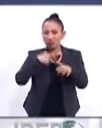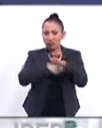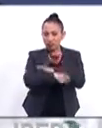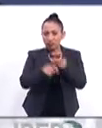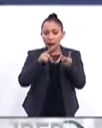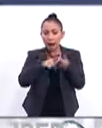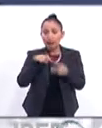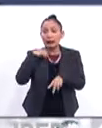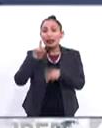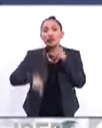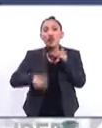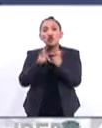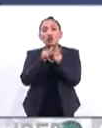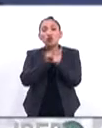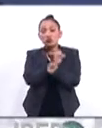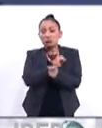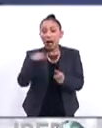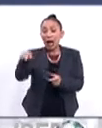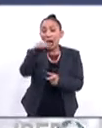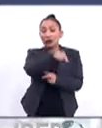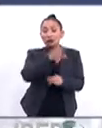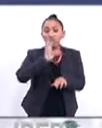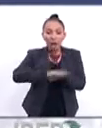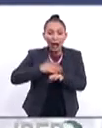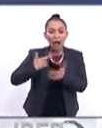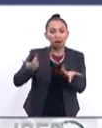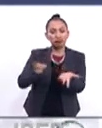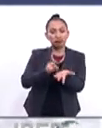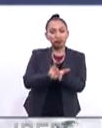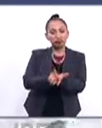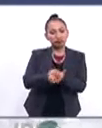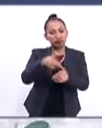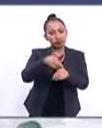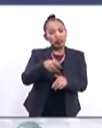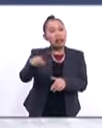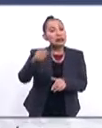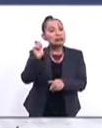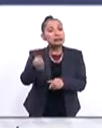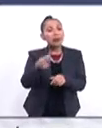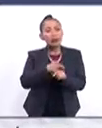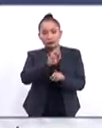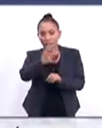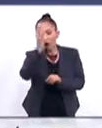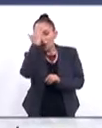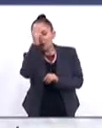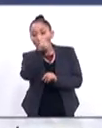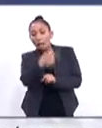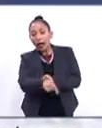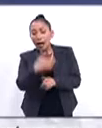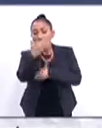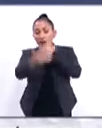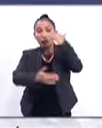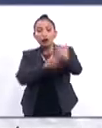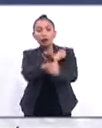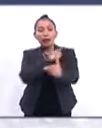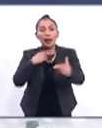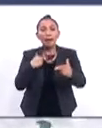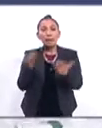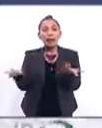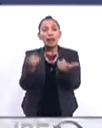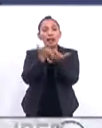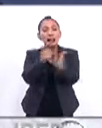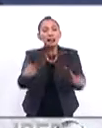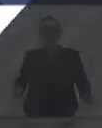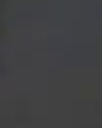y combatir a los grupos criminales ampliando el estado de derecho lo que significa reconocer que para el progreso debe haber un libre